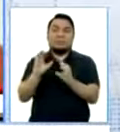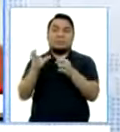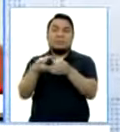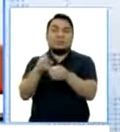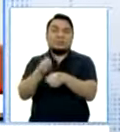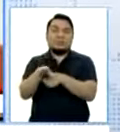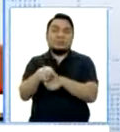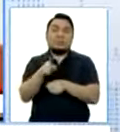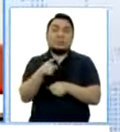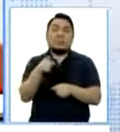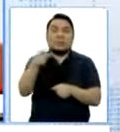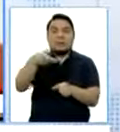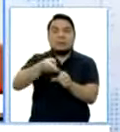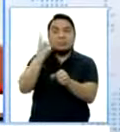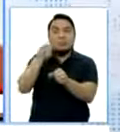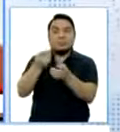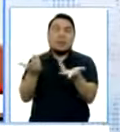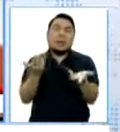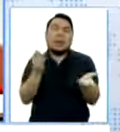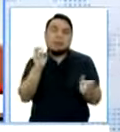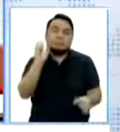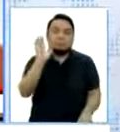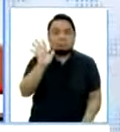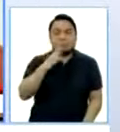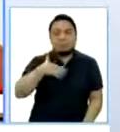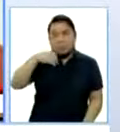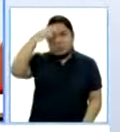Consultivo de la Comisión de Constitución.